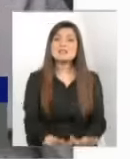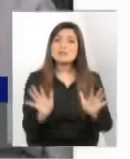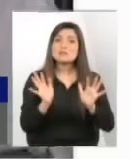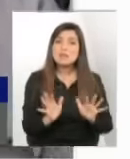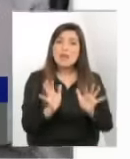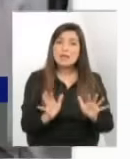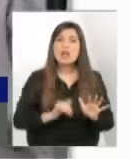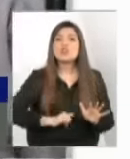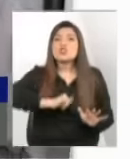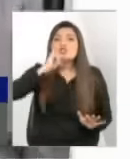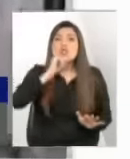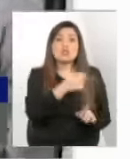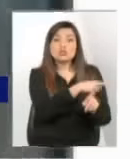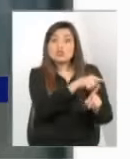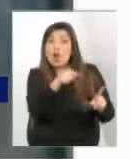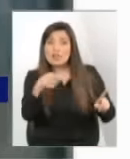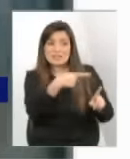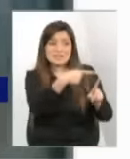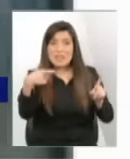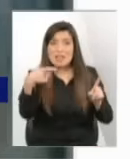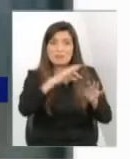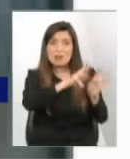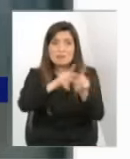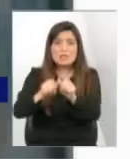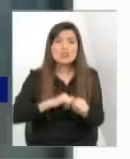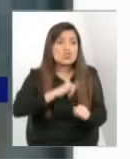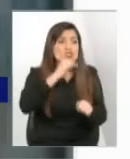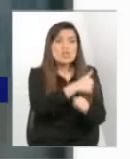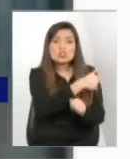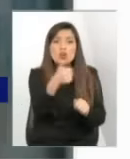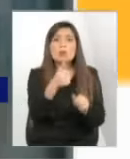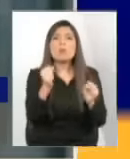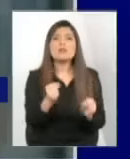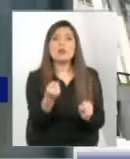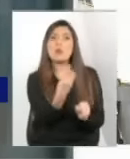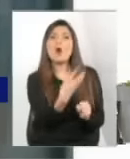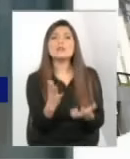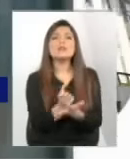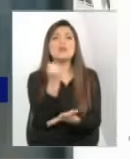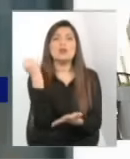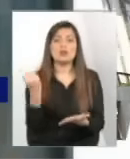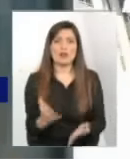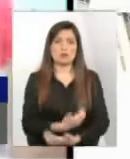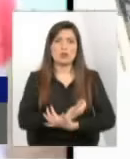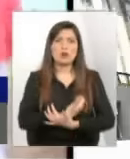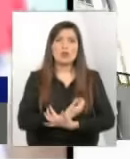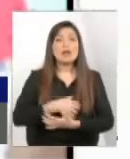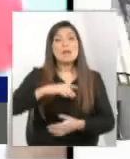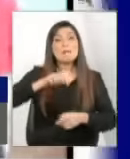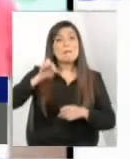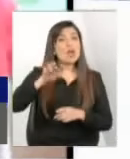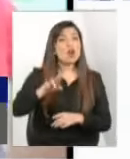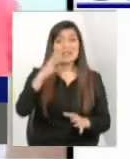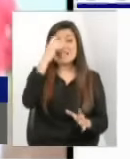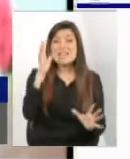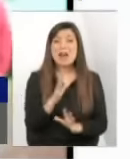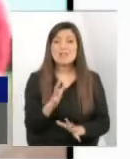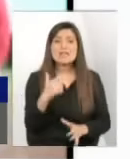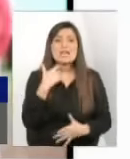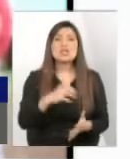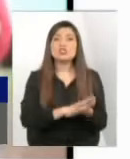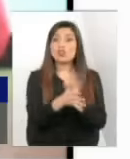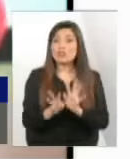cuántas efectivamente van a poder llegar hasta términos y Pablo acá lo más grave es que no todas las familias en Chile están dispuestas a